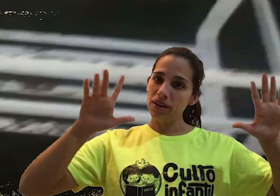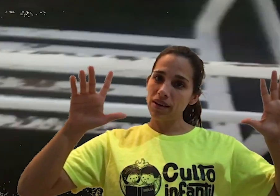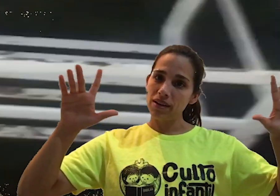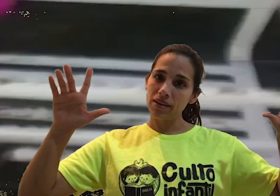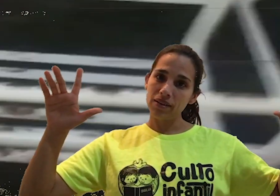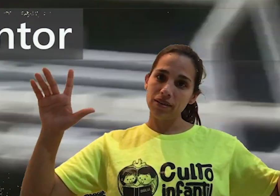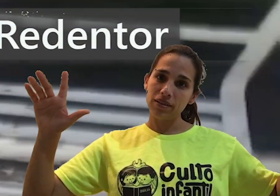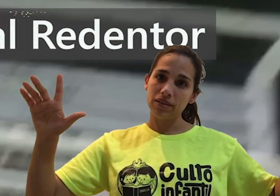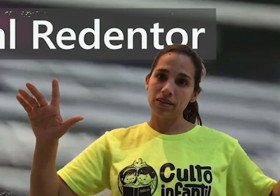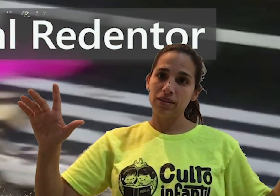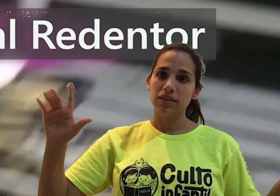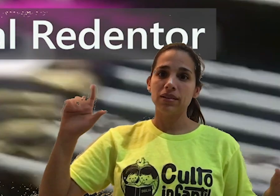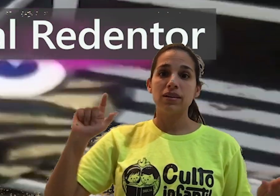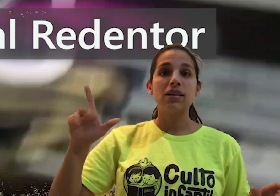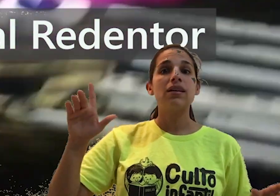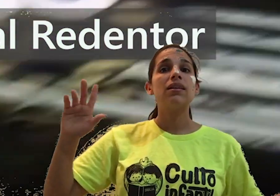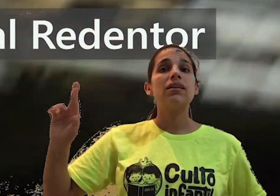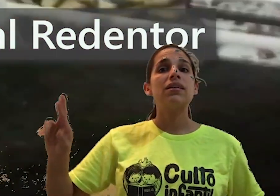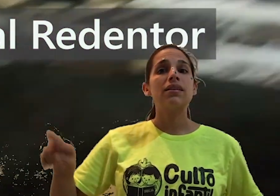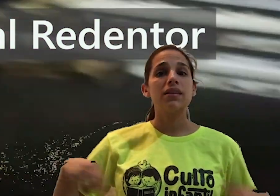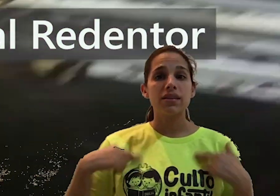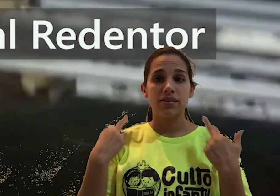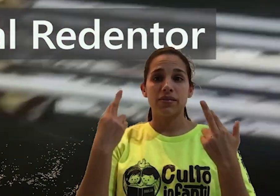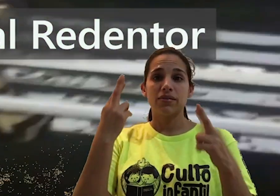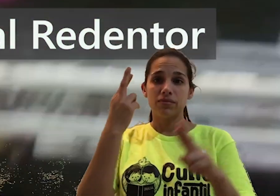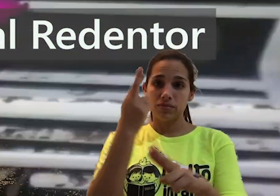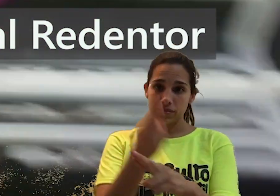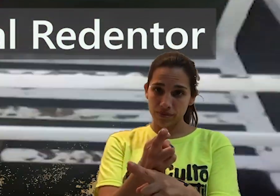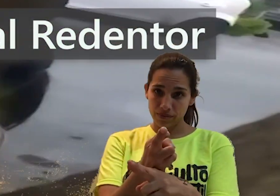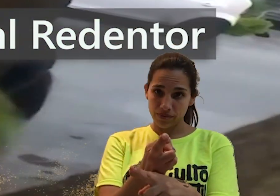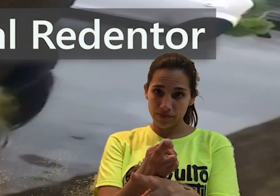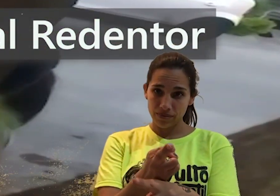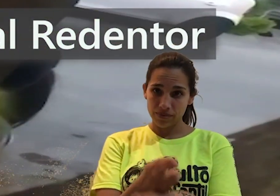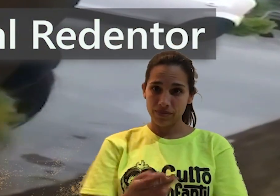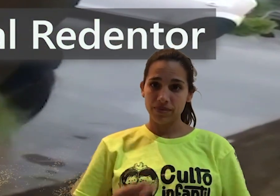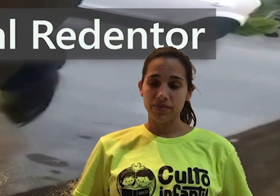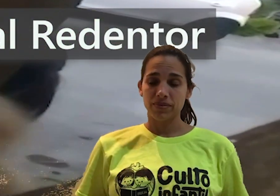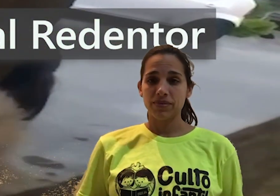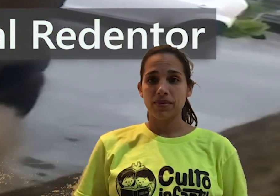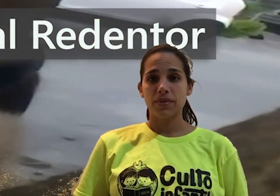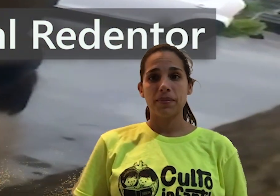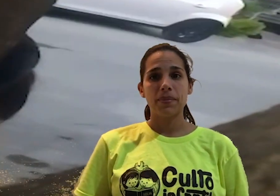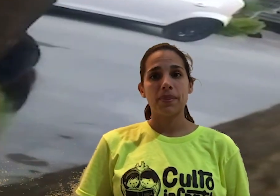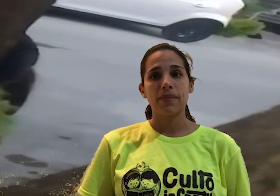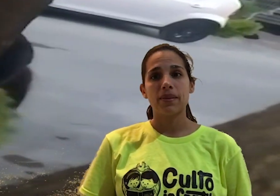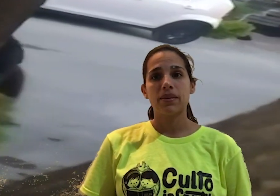gloria al Redentor,